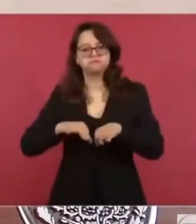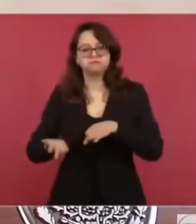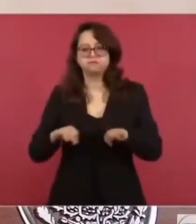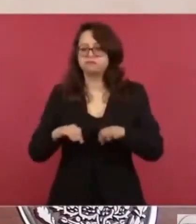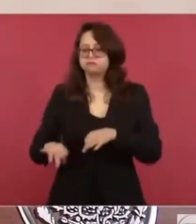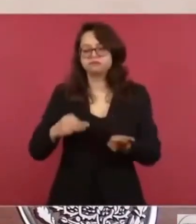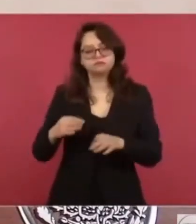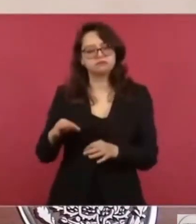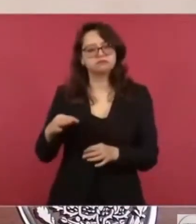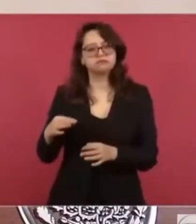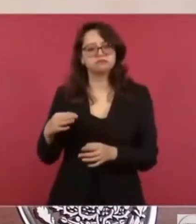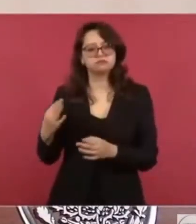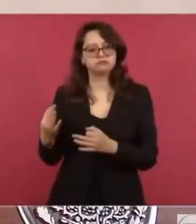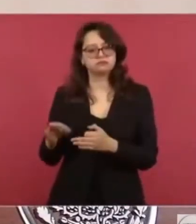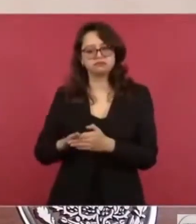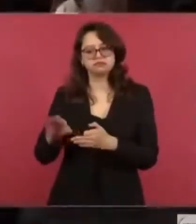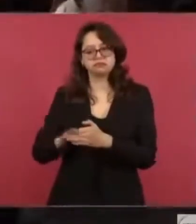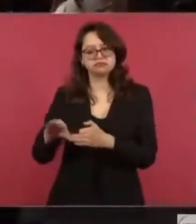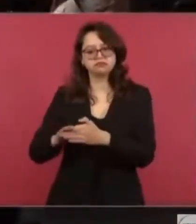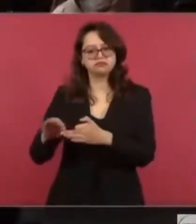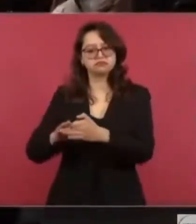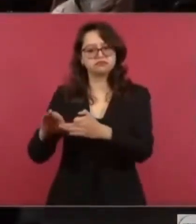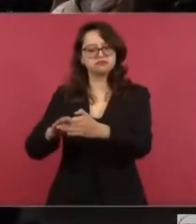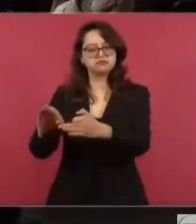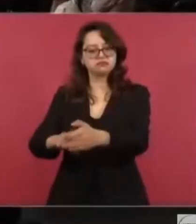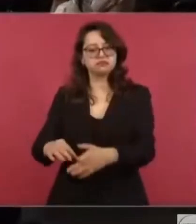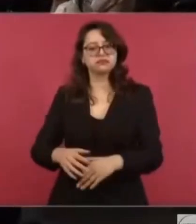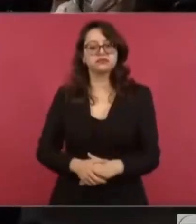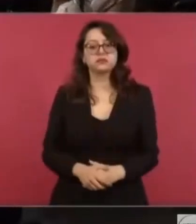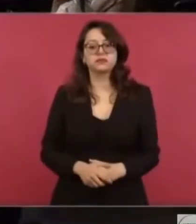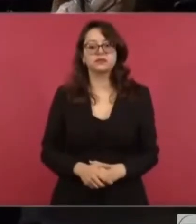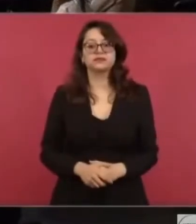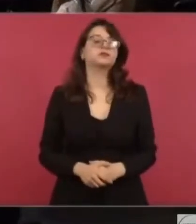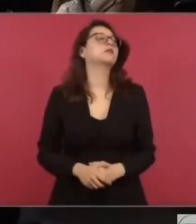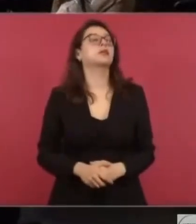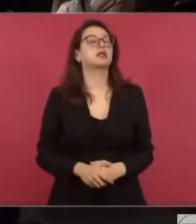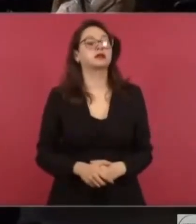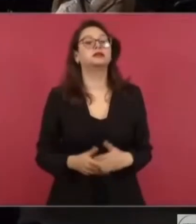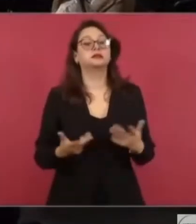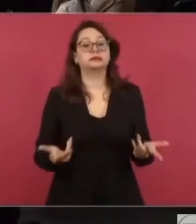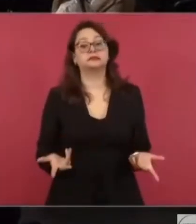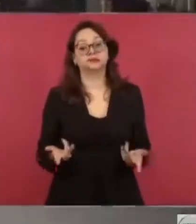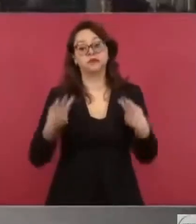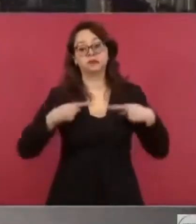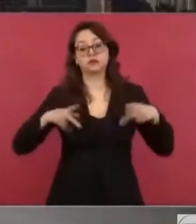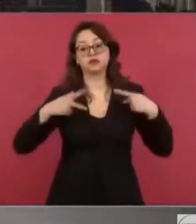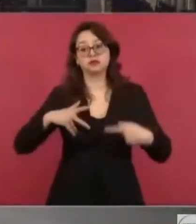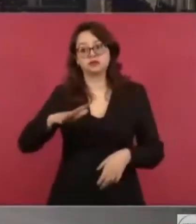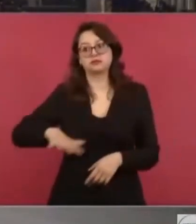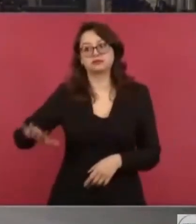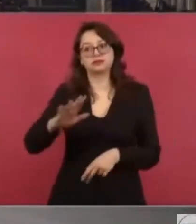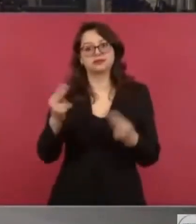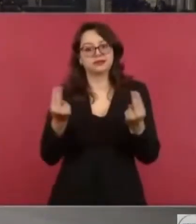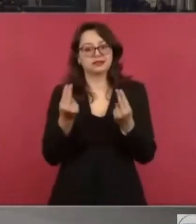rápido. Igualmente para que los guerrerenses recuperen sus fuentes de empleo.